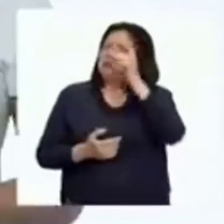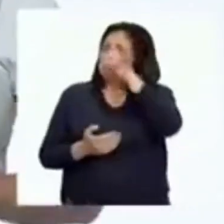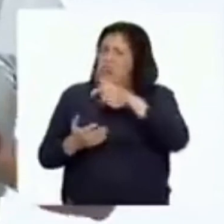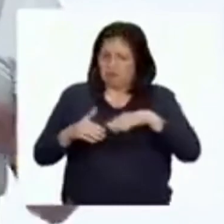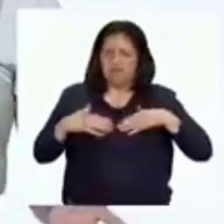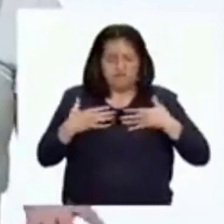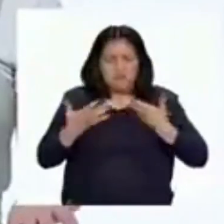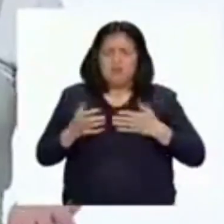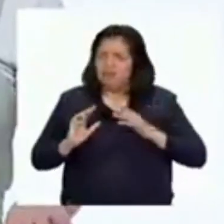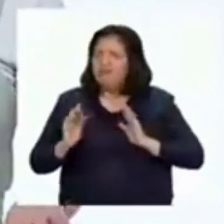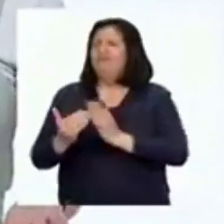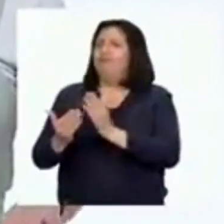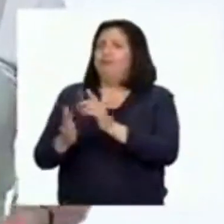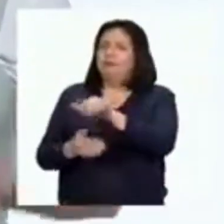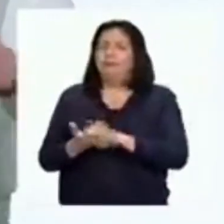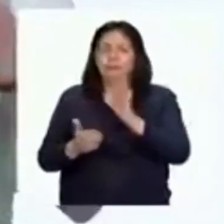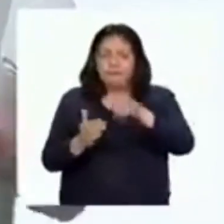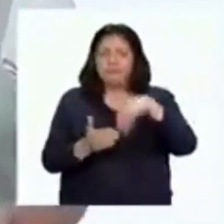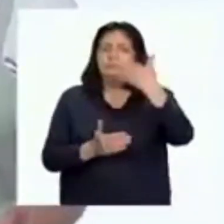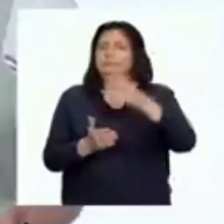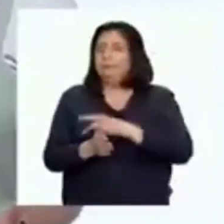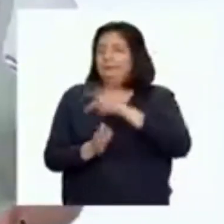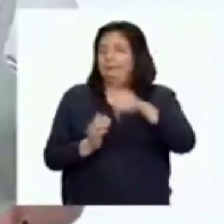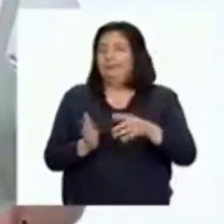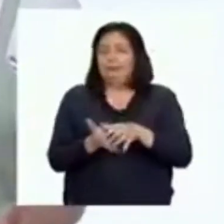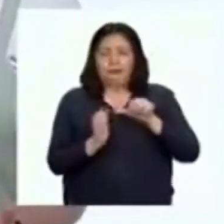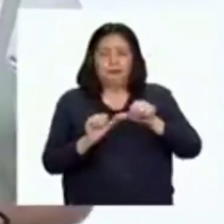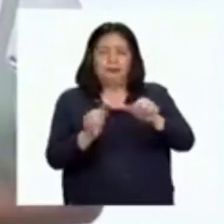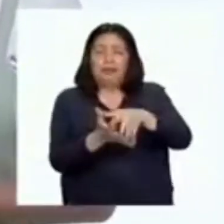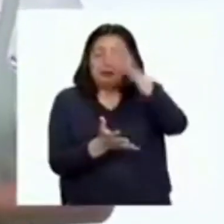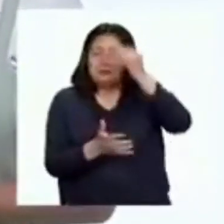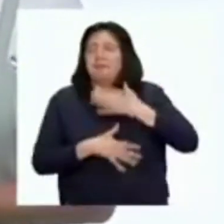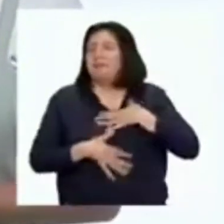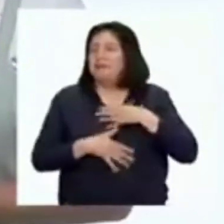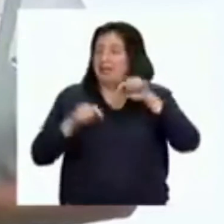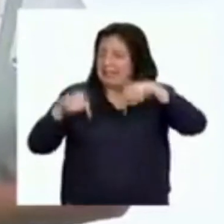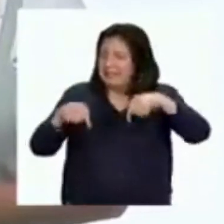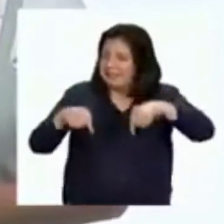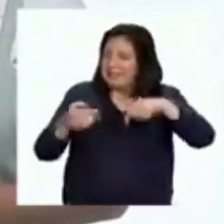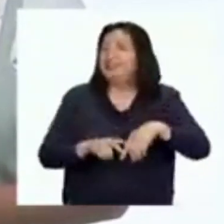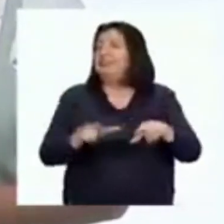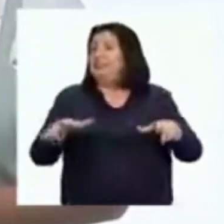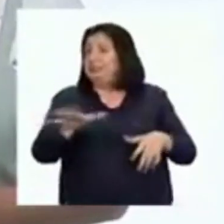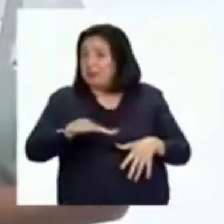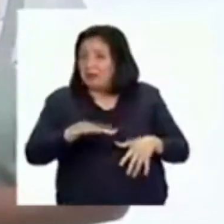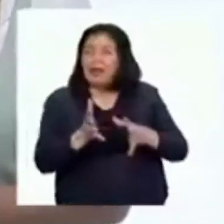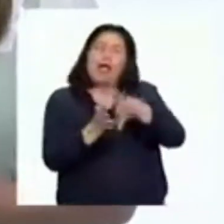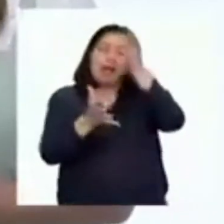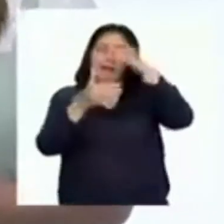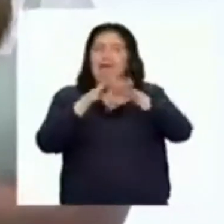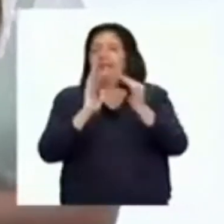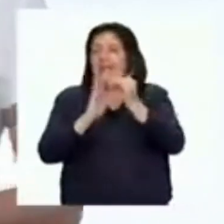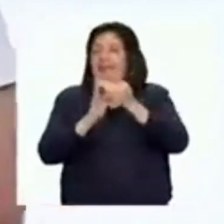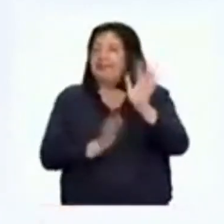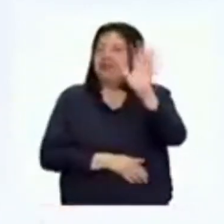presente. Nos vemos en el siguiente programa para seguir aprendiendo y divirtiéndonos juntos aquí en su espacio de siempre Aprendo en